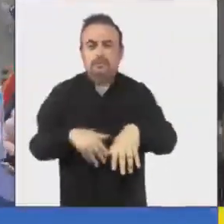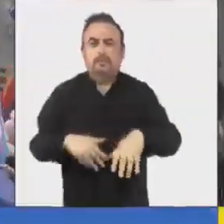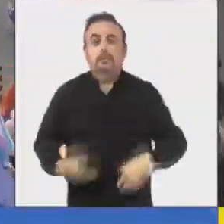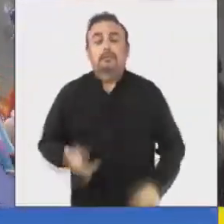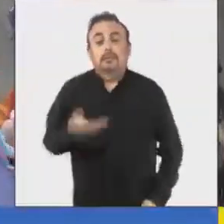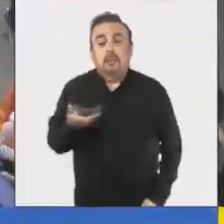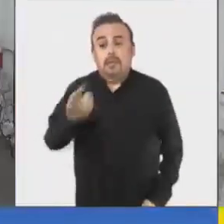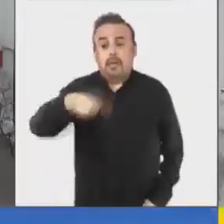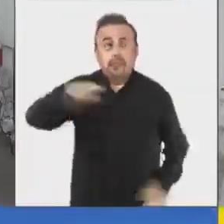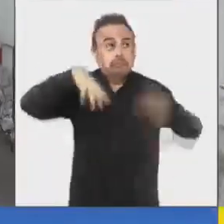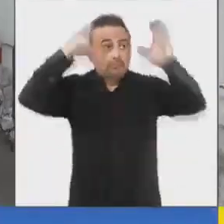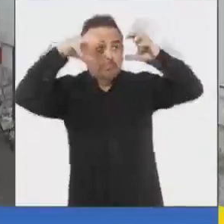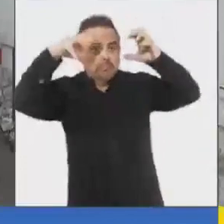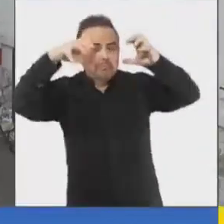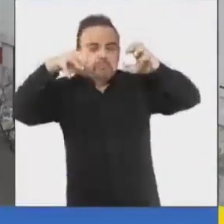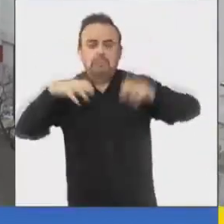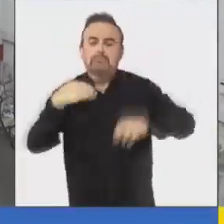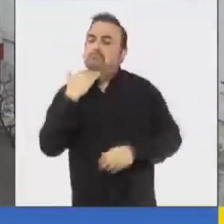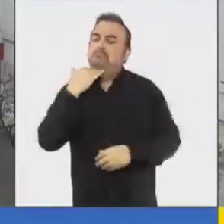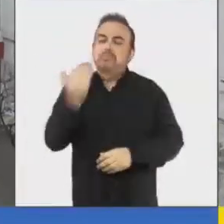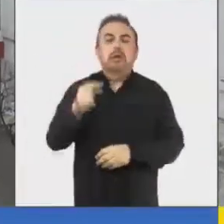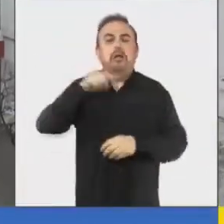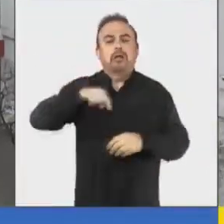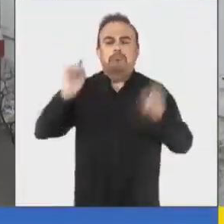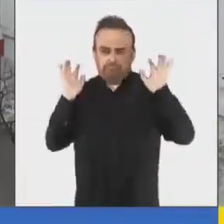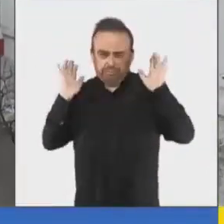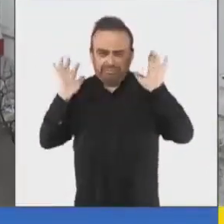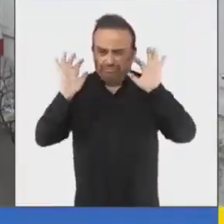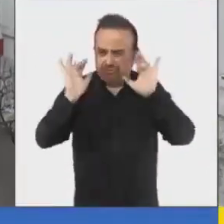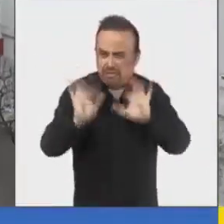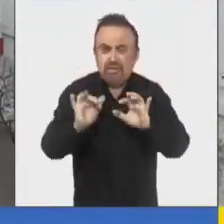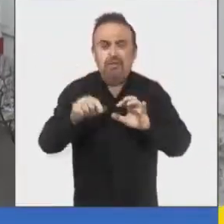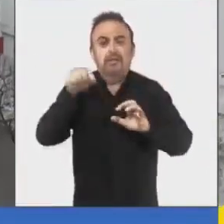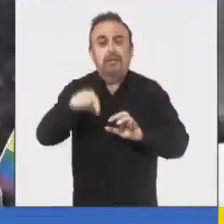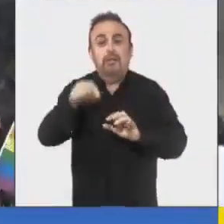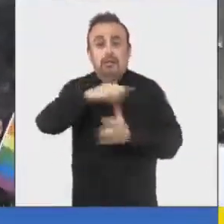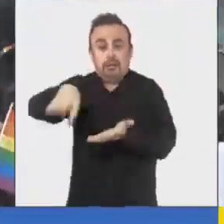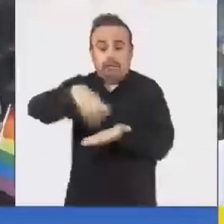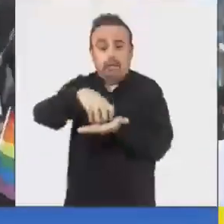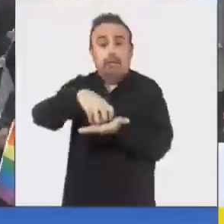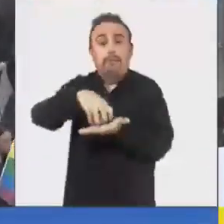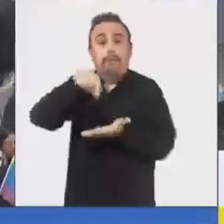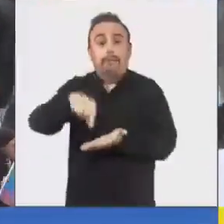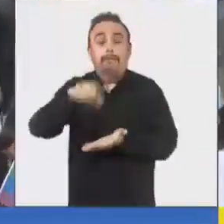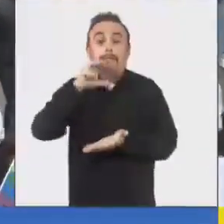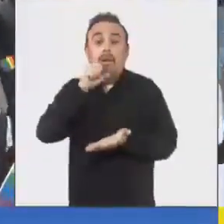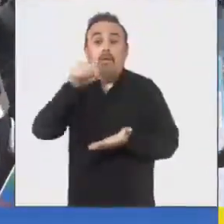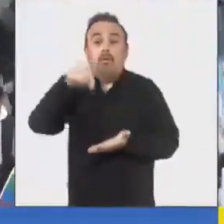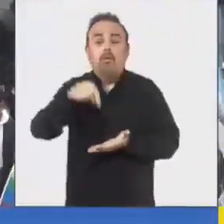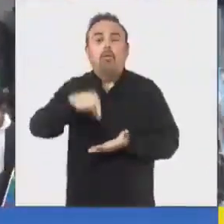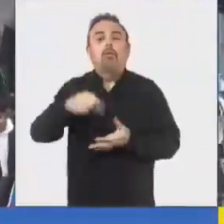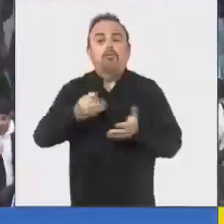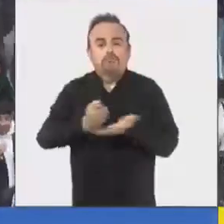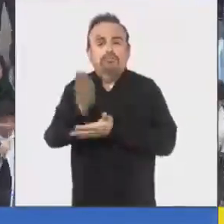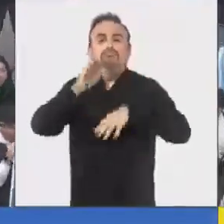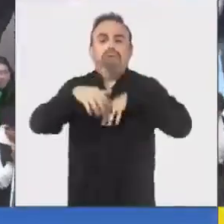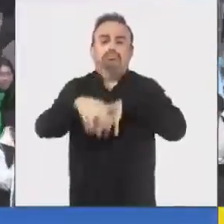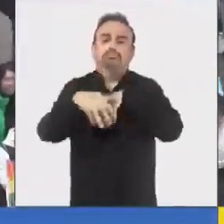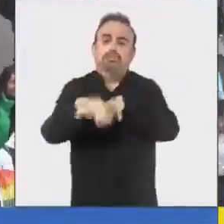La amenaza de lluvia no fue impedimento para que miles de personas se congregaran en la Plaza Perú para iniciar la marcha por el Orgullo